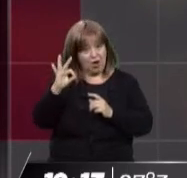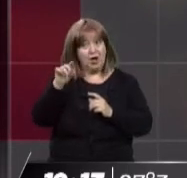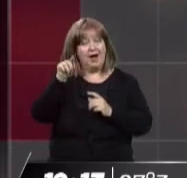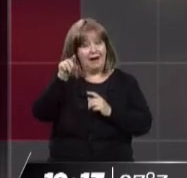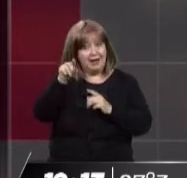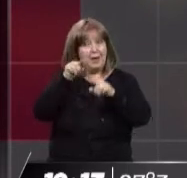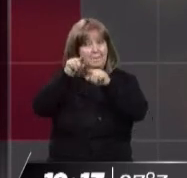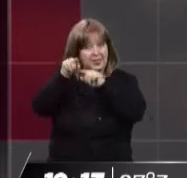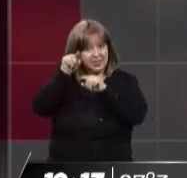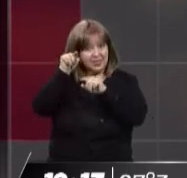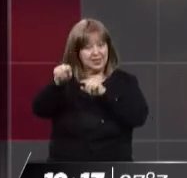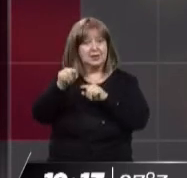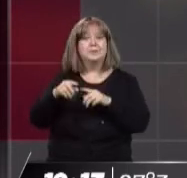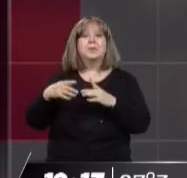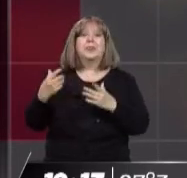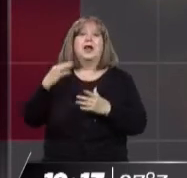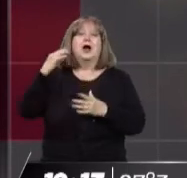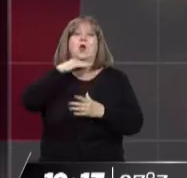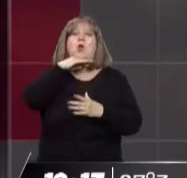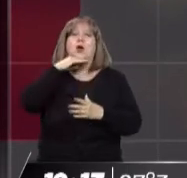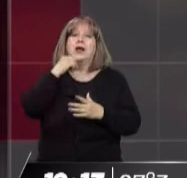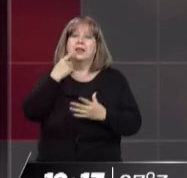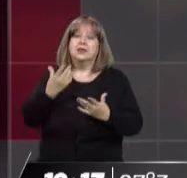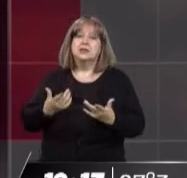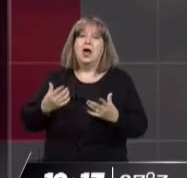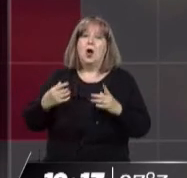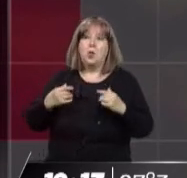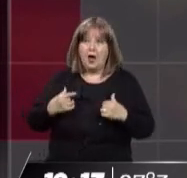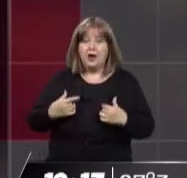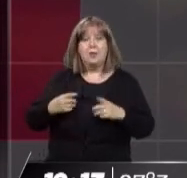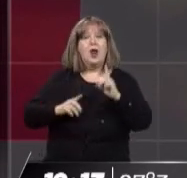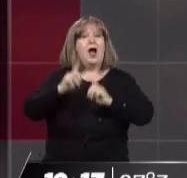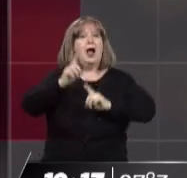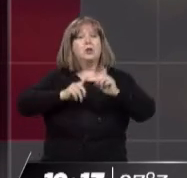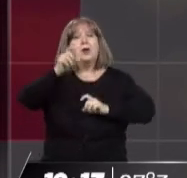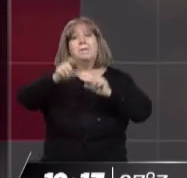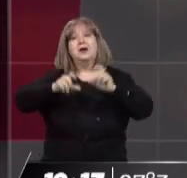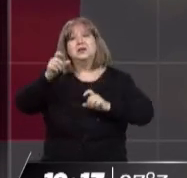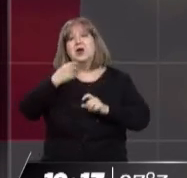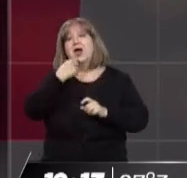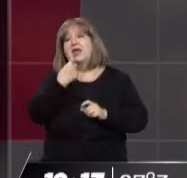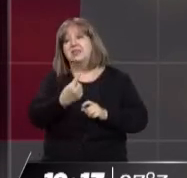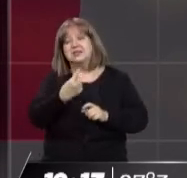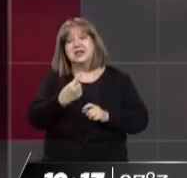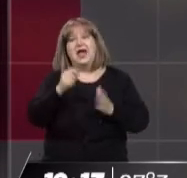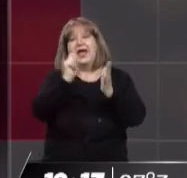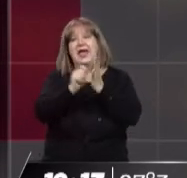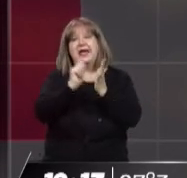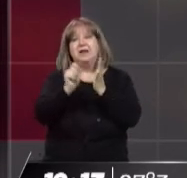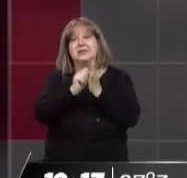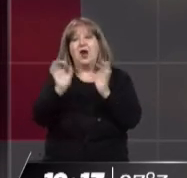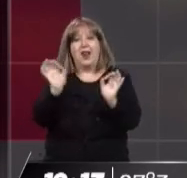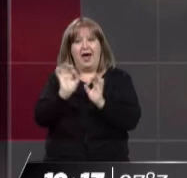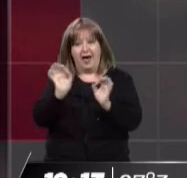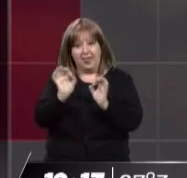Pablo. Pablo, tengamos en cuenta que hay gente que no se ha querido inscribir porque finalmente se dijo que si vos te inscribís, perdés la posibilidad de comprar dólar oficial. Que eso estaba